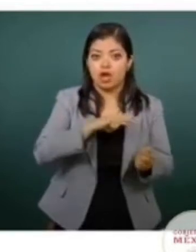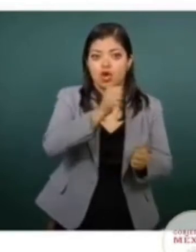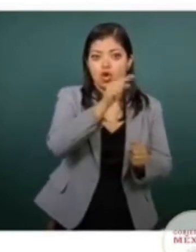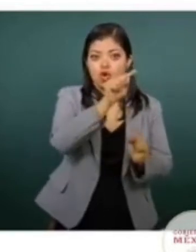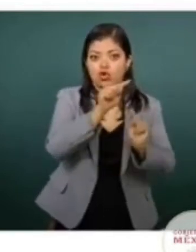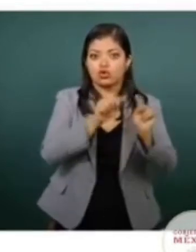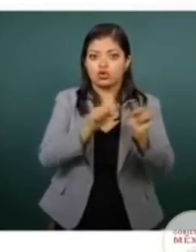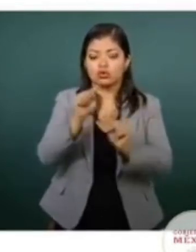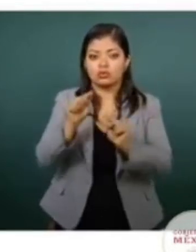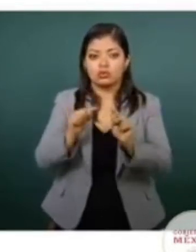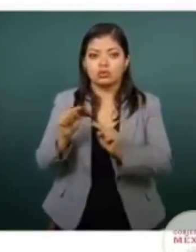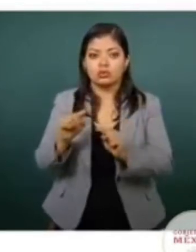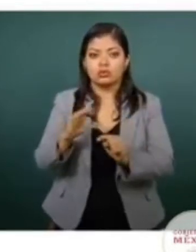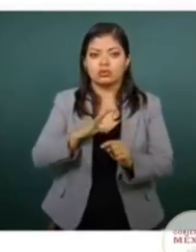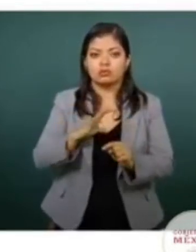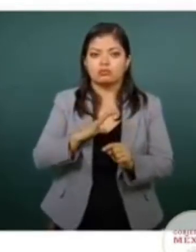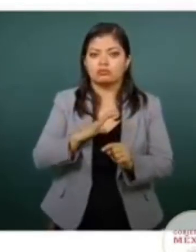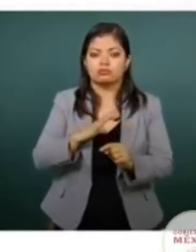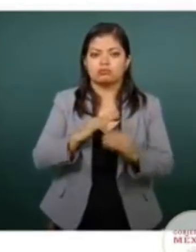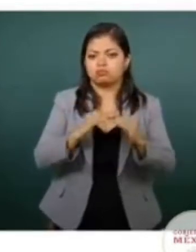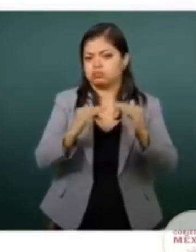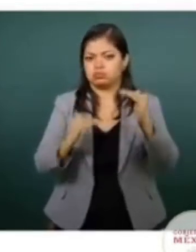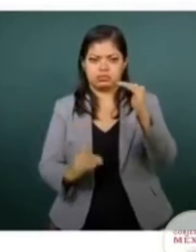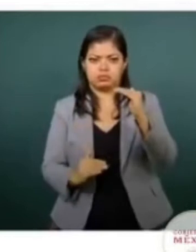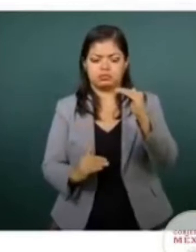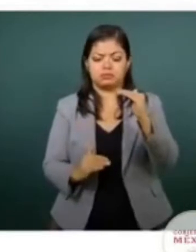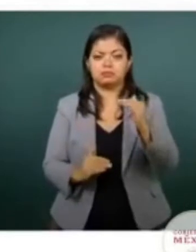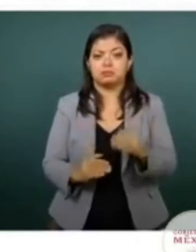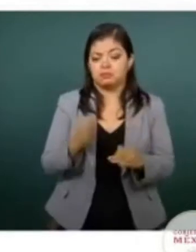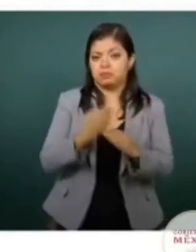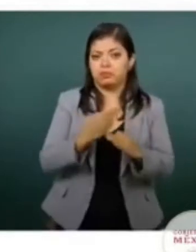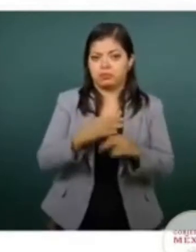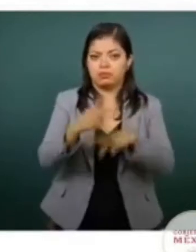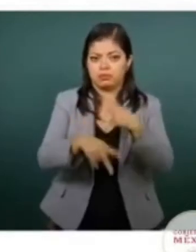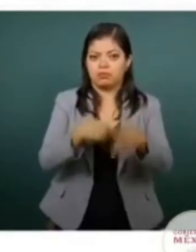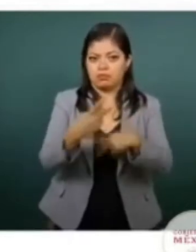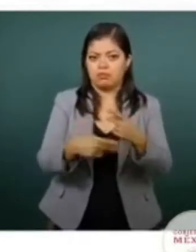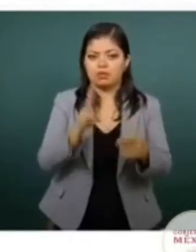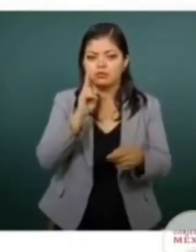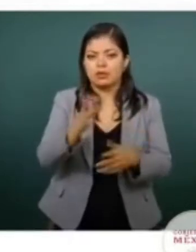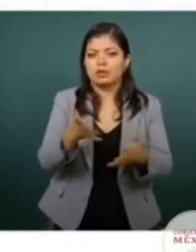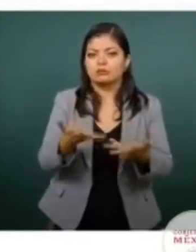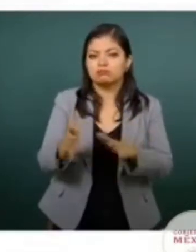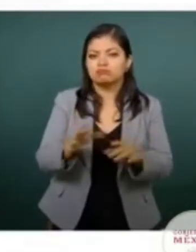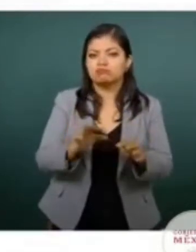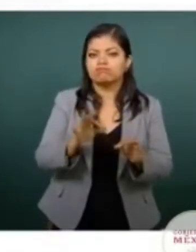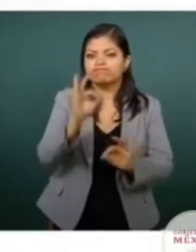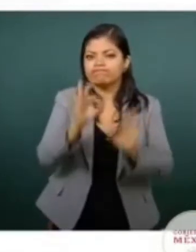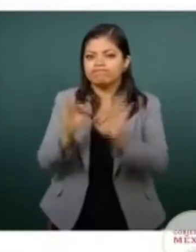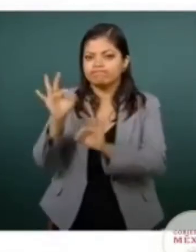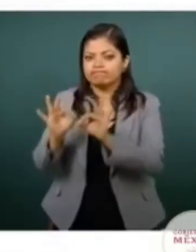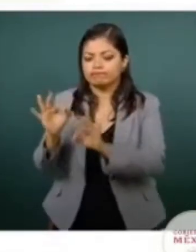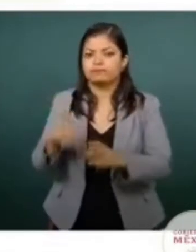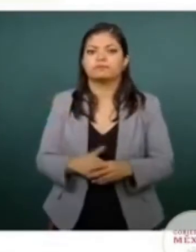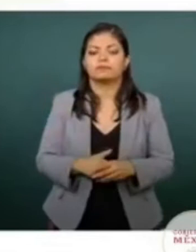números hacia la baja. Y ahorita vamos a ver las estadísticas. El